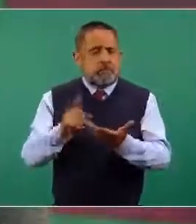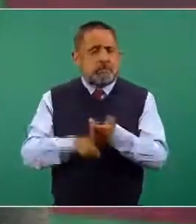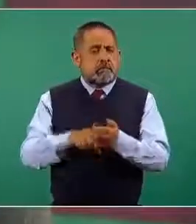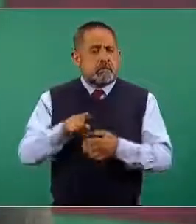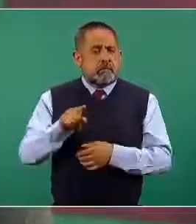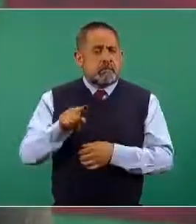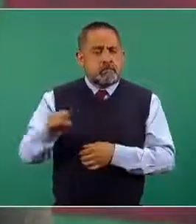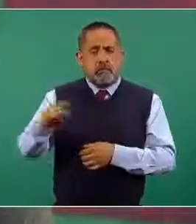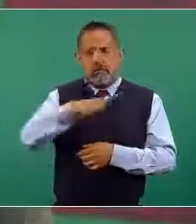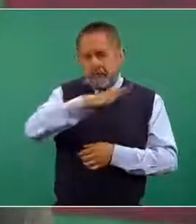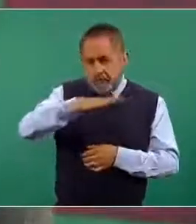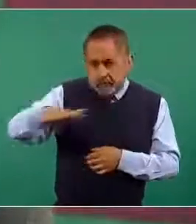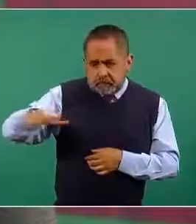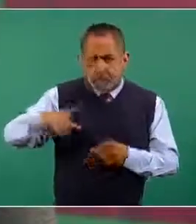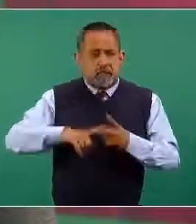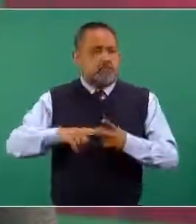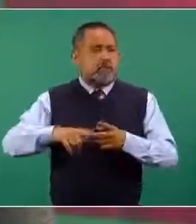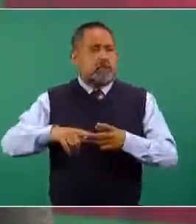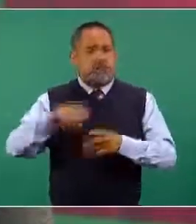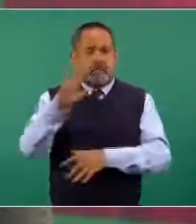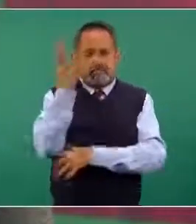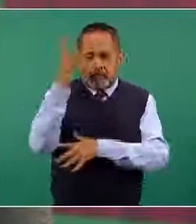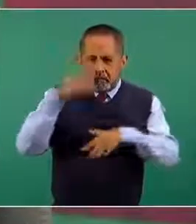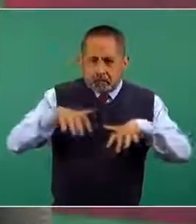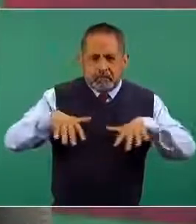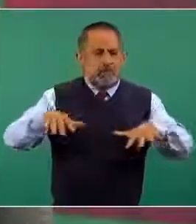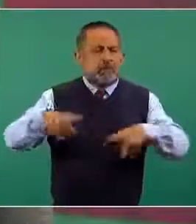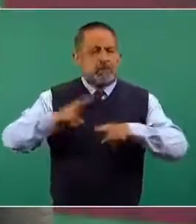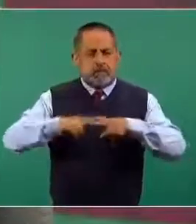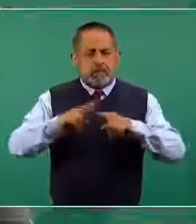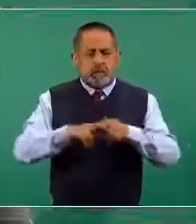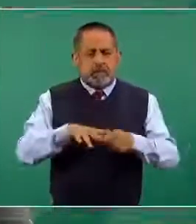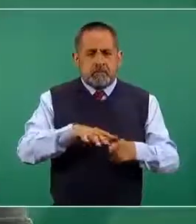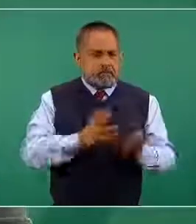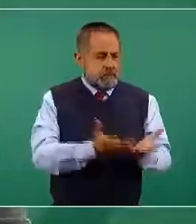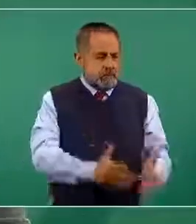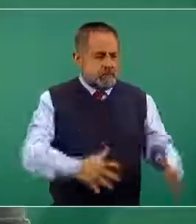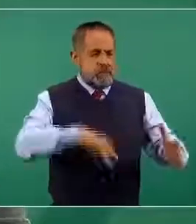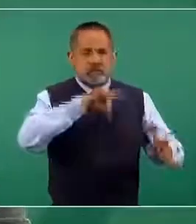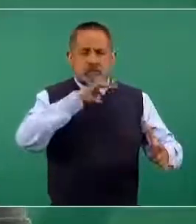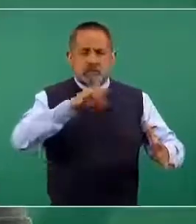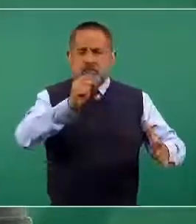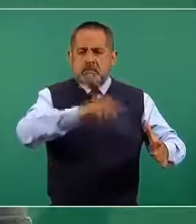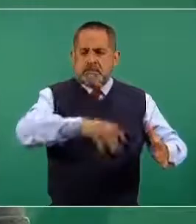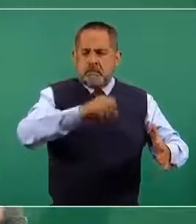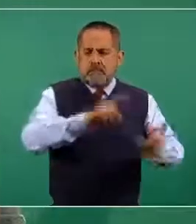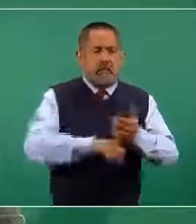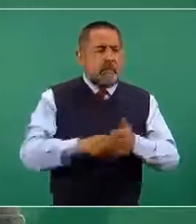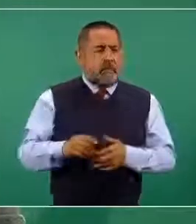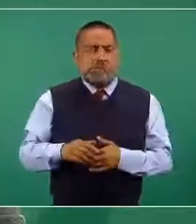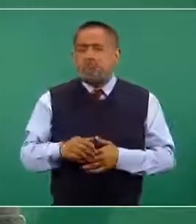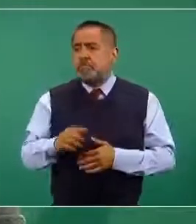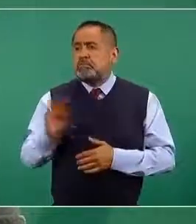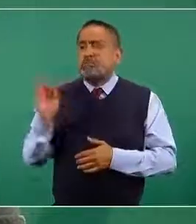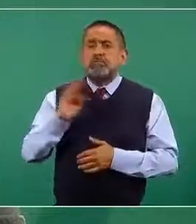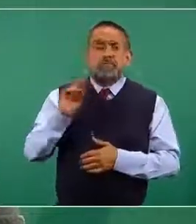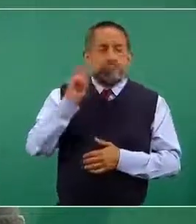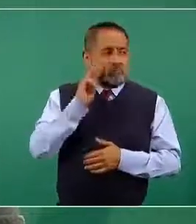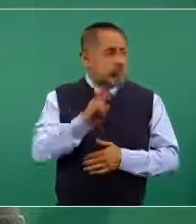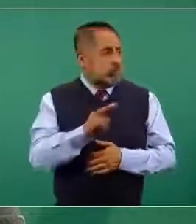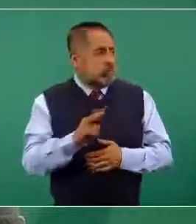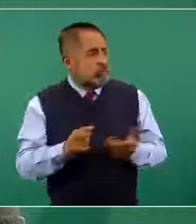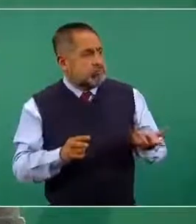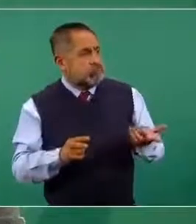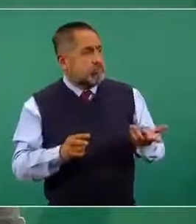las playas, en los parques públicos, cestos de basura, basureros? Si uno no ve un